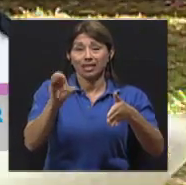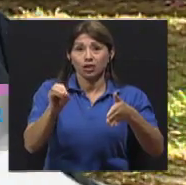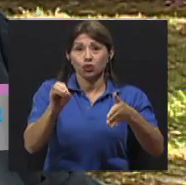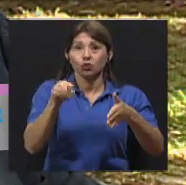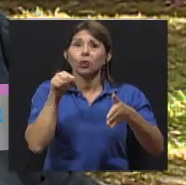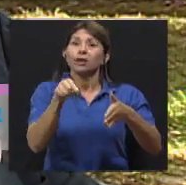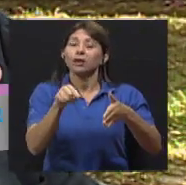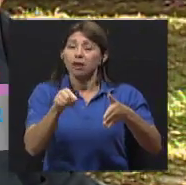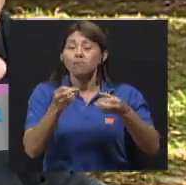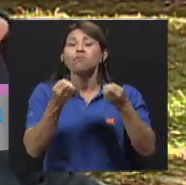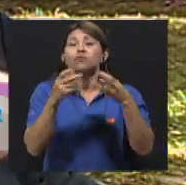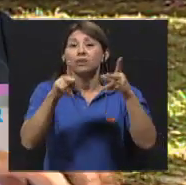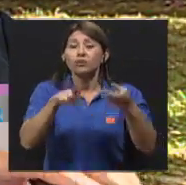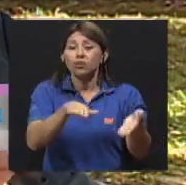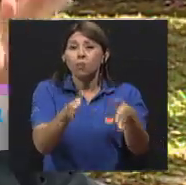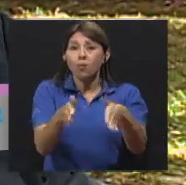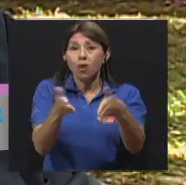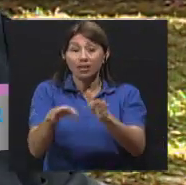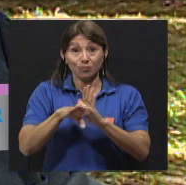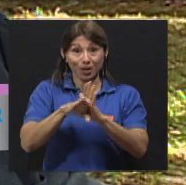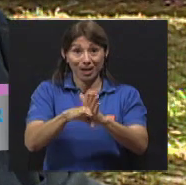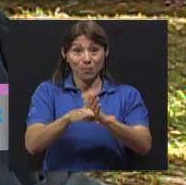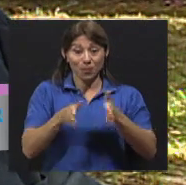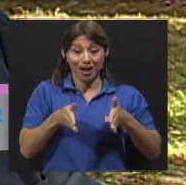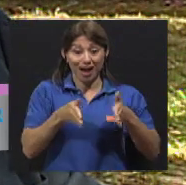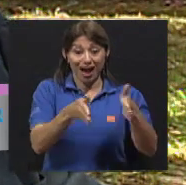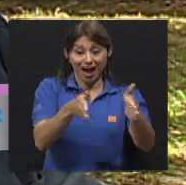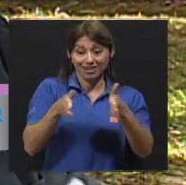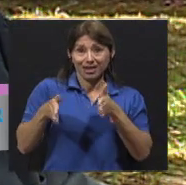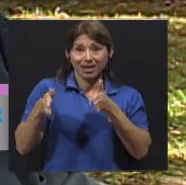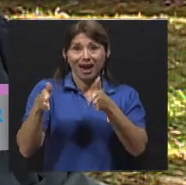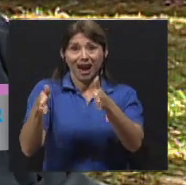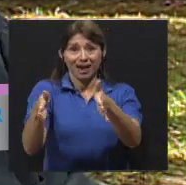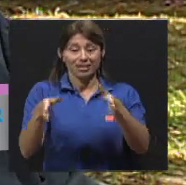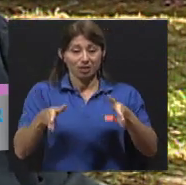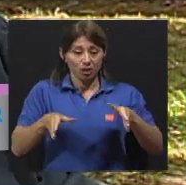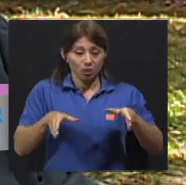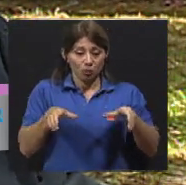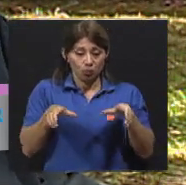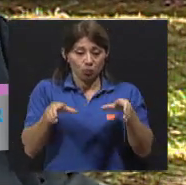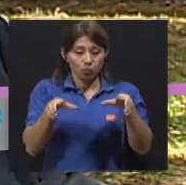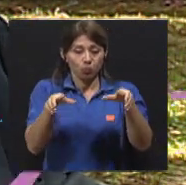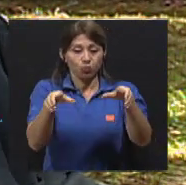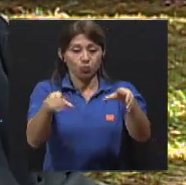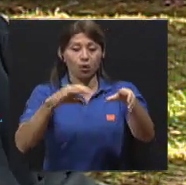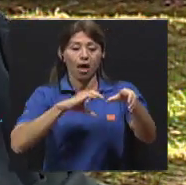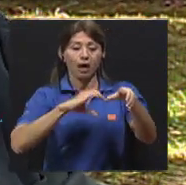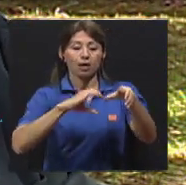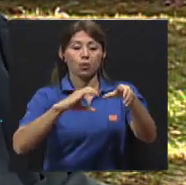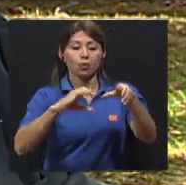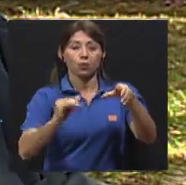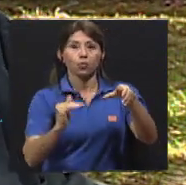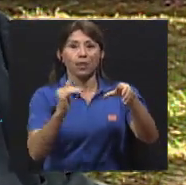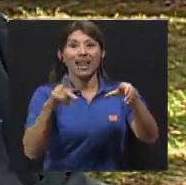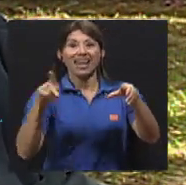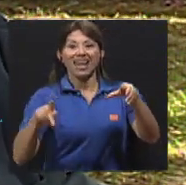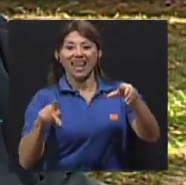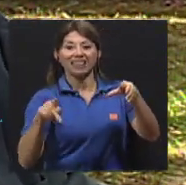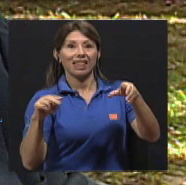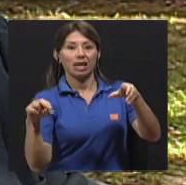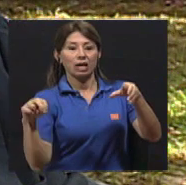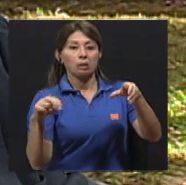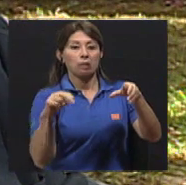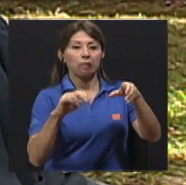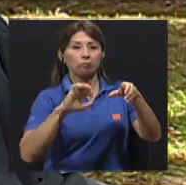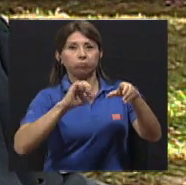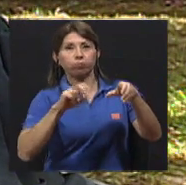valla medianera, que se hace con cemento y sedazo, rompen el sedazo para estar cruzando donde no deben. Entonces, el comportamiento del peatón